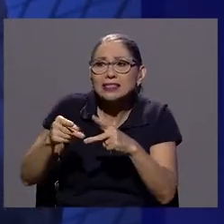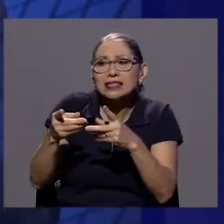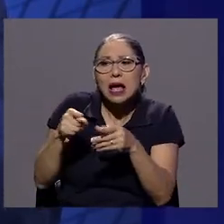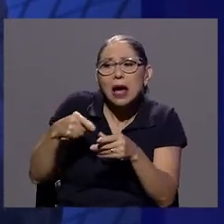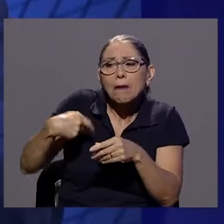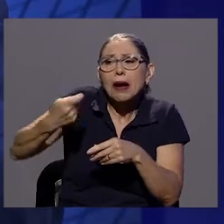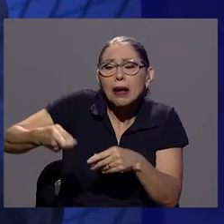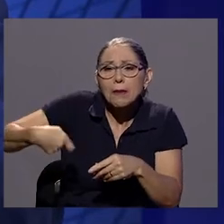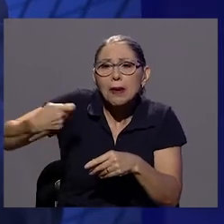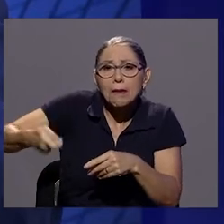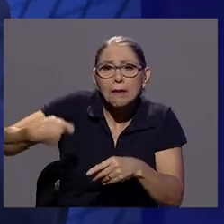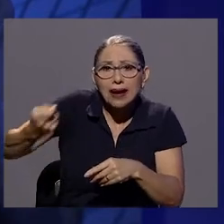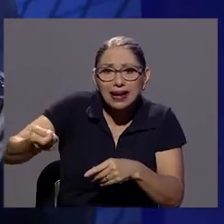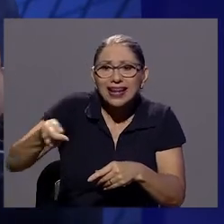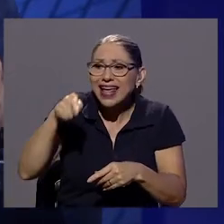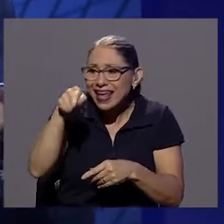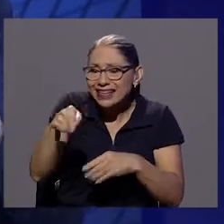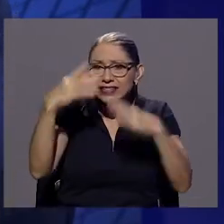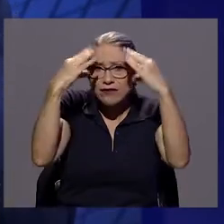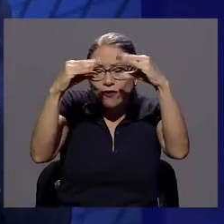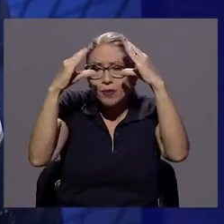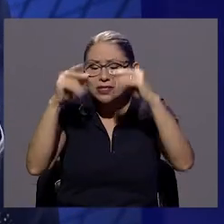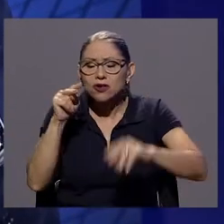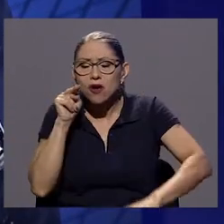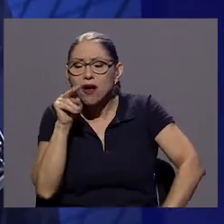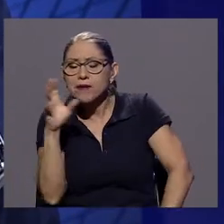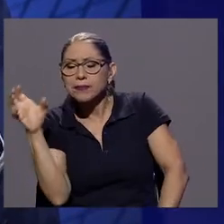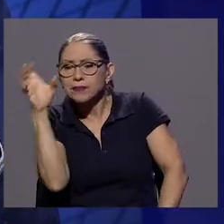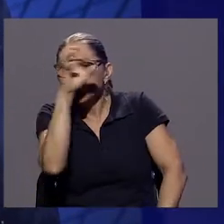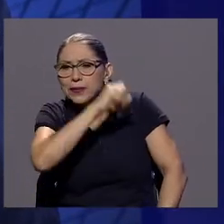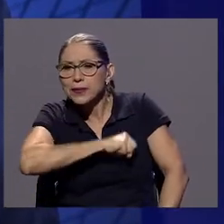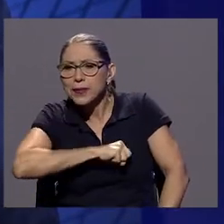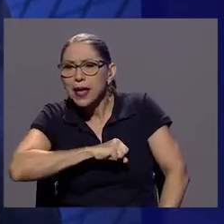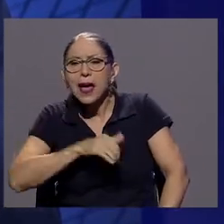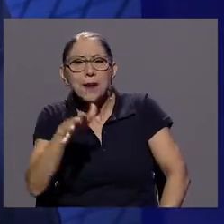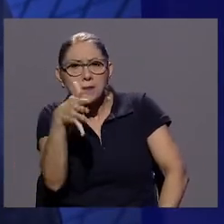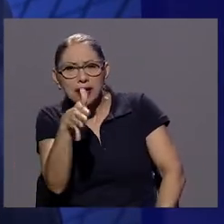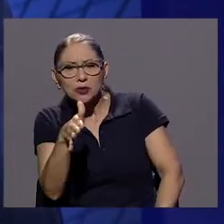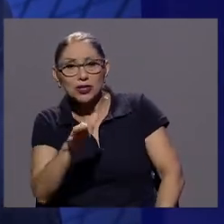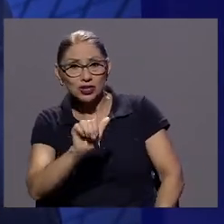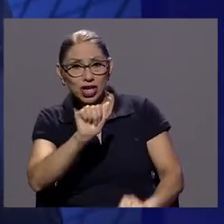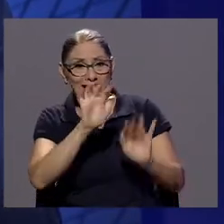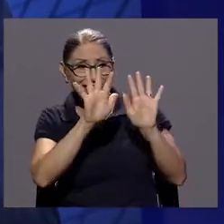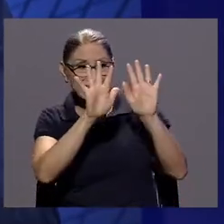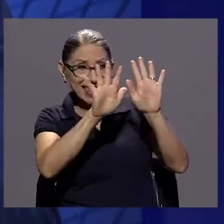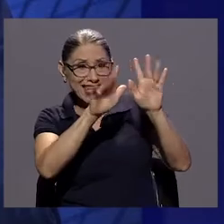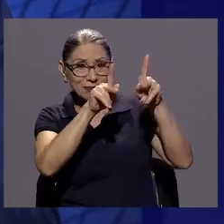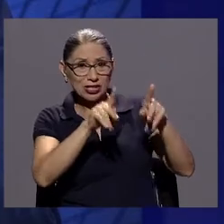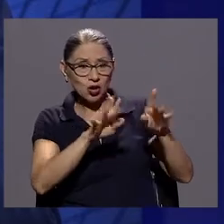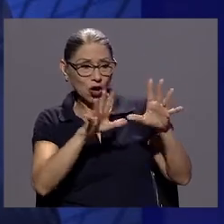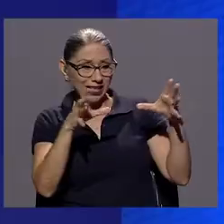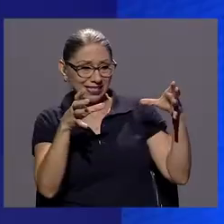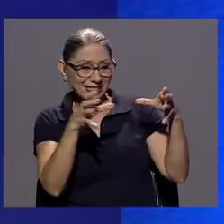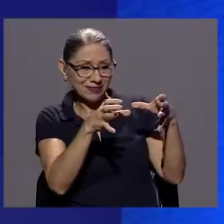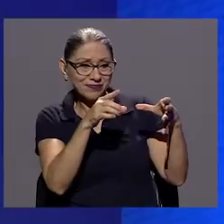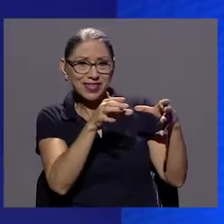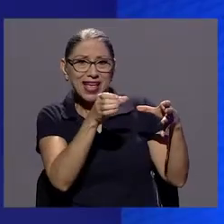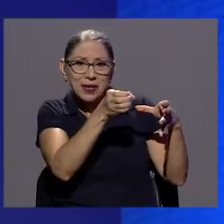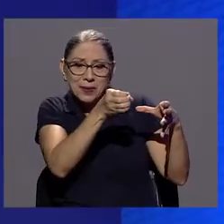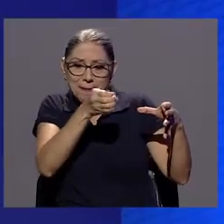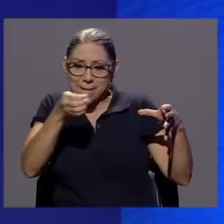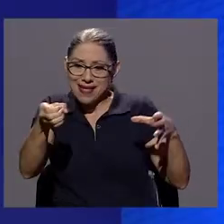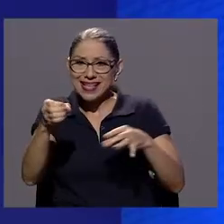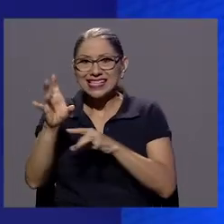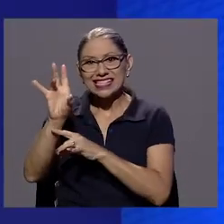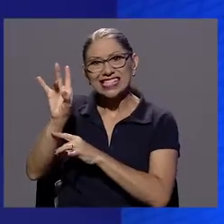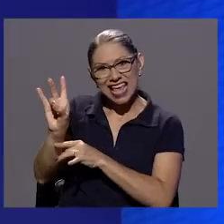pero eso lo que nos lleva es que entonces hay un número. Alrededor de 7 de cada 10 personas tienen alguna deuda en Costa Rica. Puede ser que sea